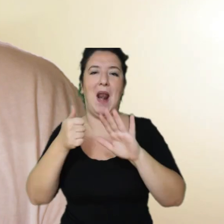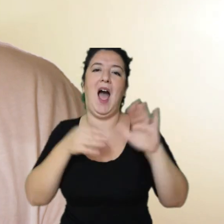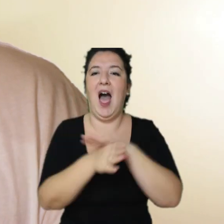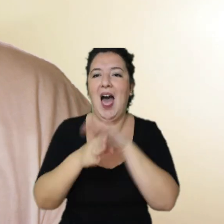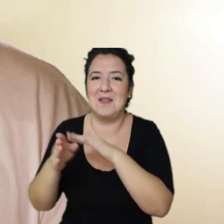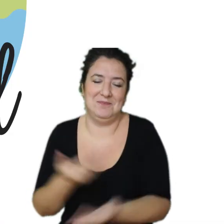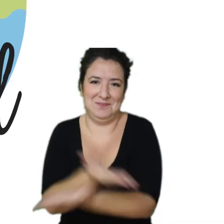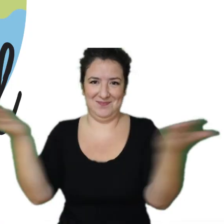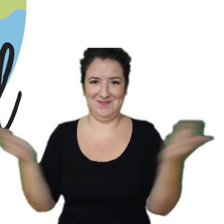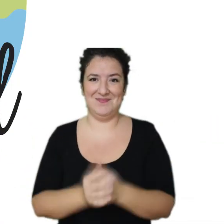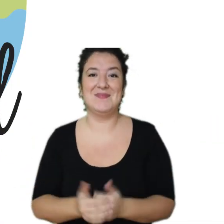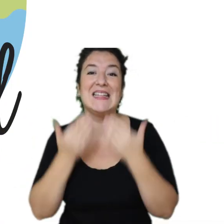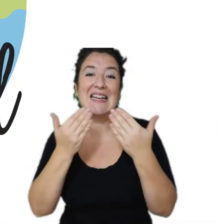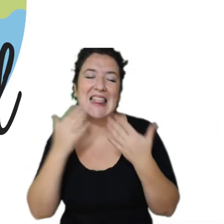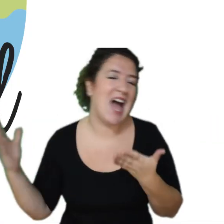gracias a todas.